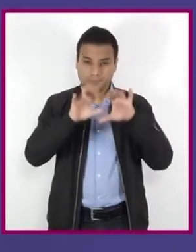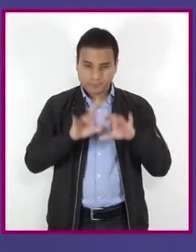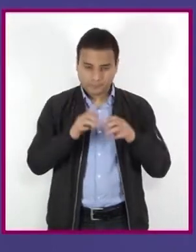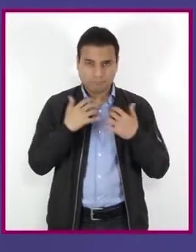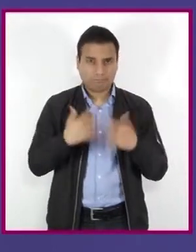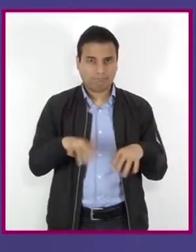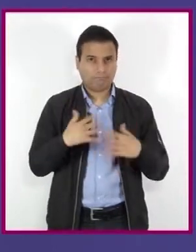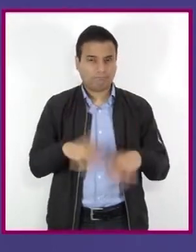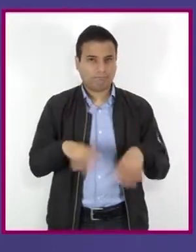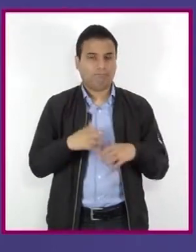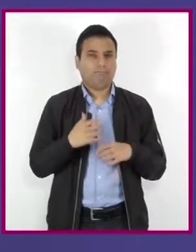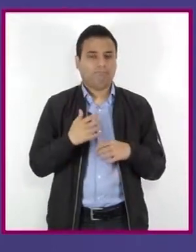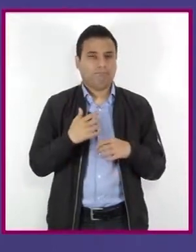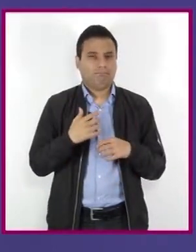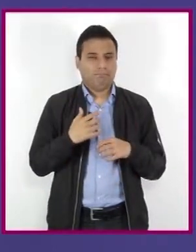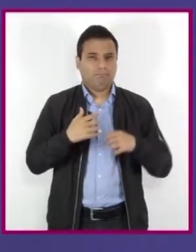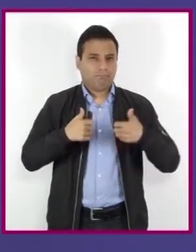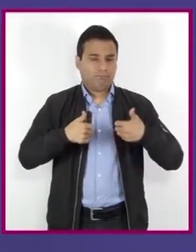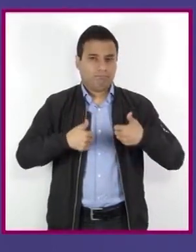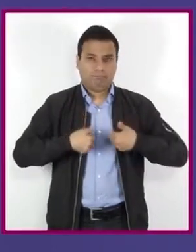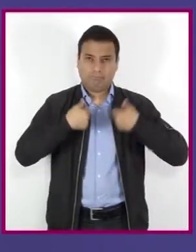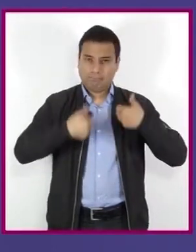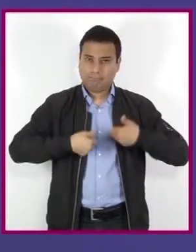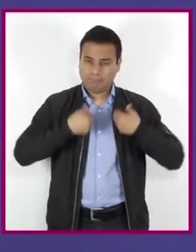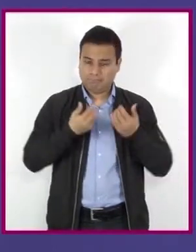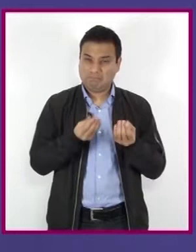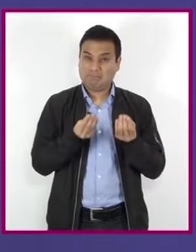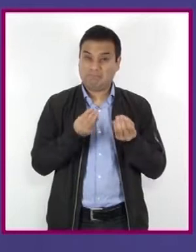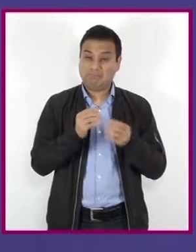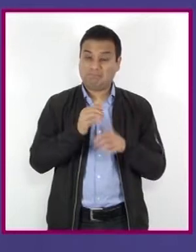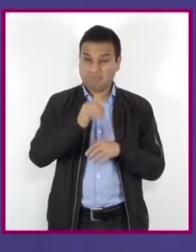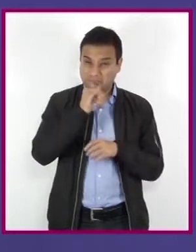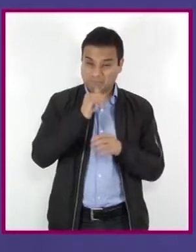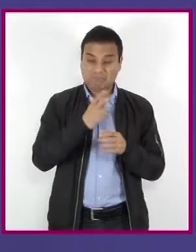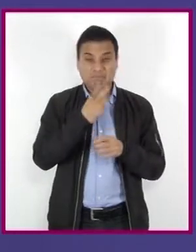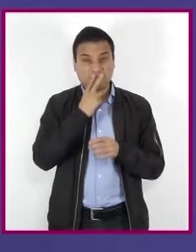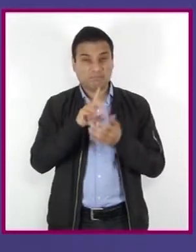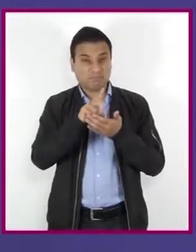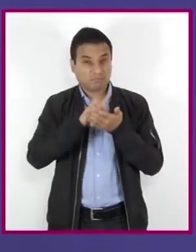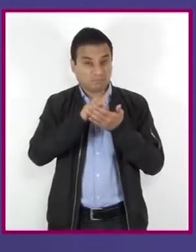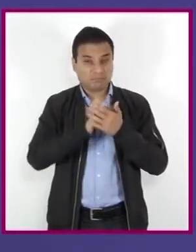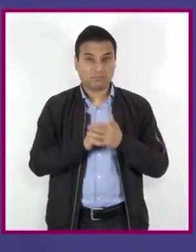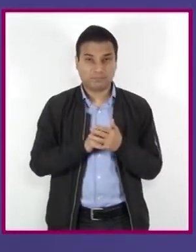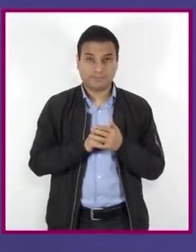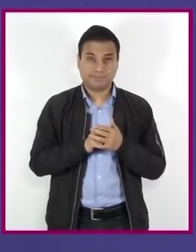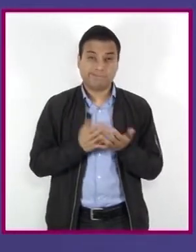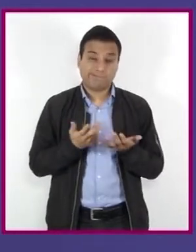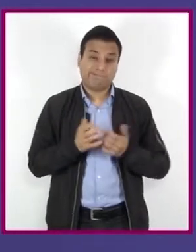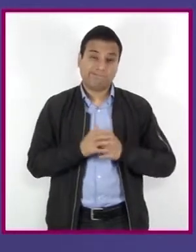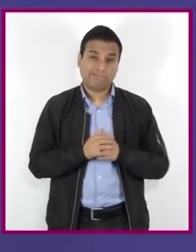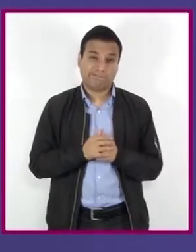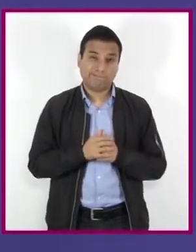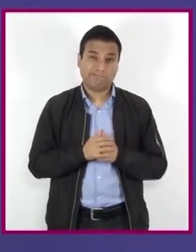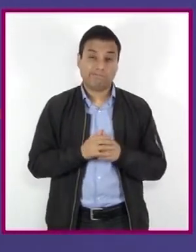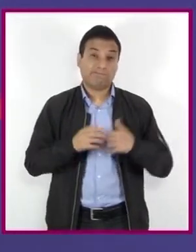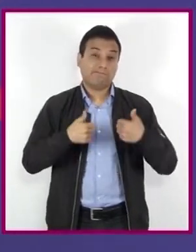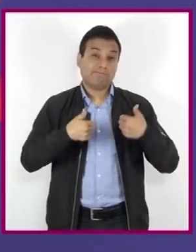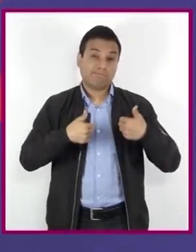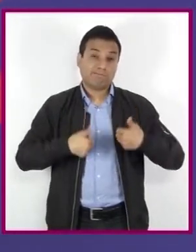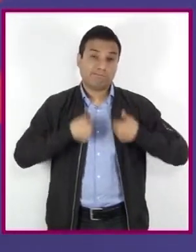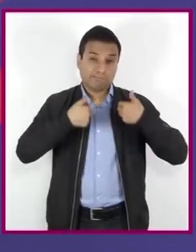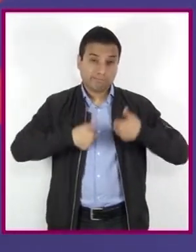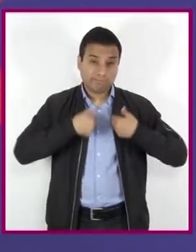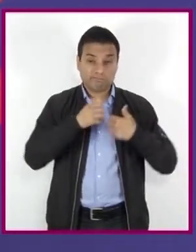alarmantes, sobre todo en adolescentes. El consumo de alcohol es el principal problema de adicción en nuestro país